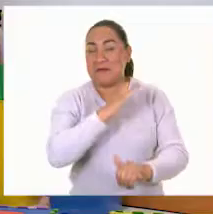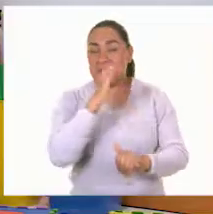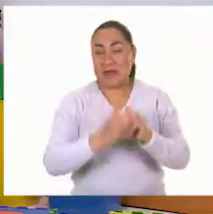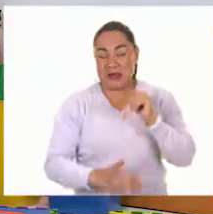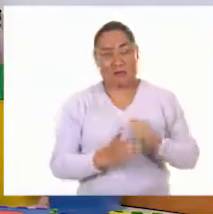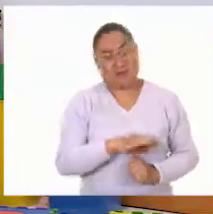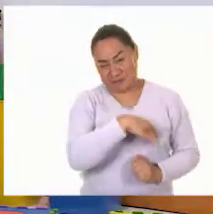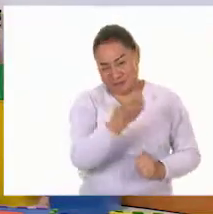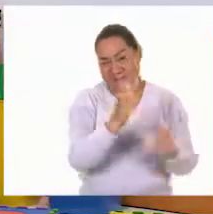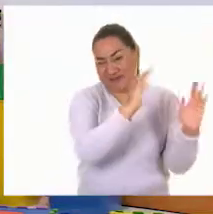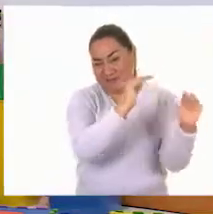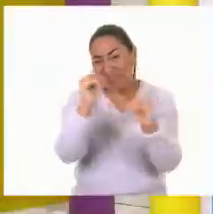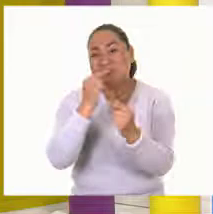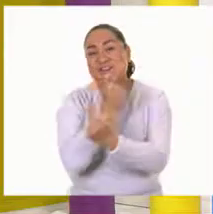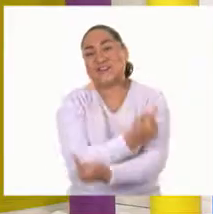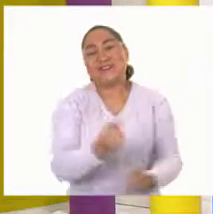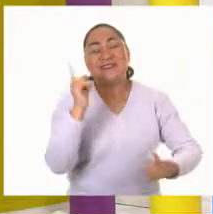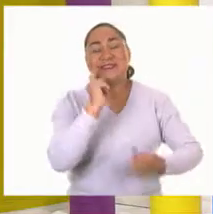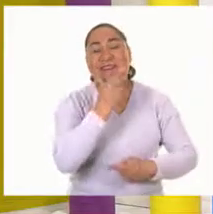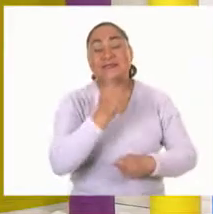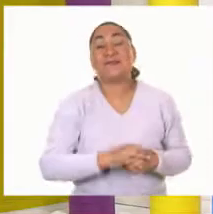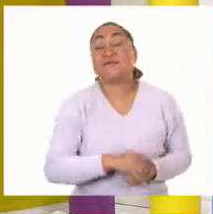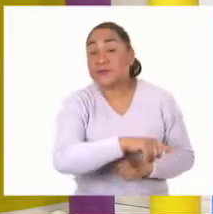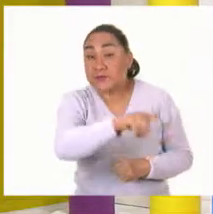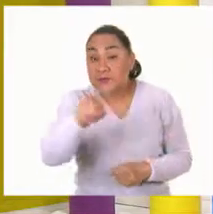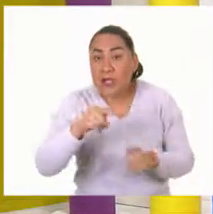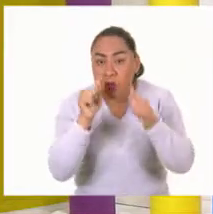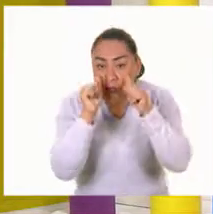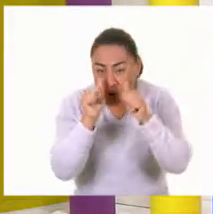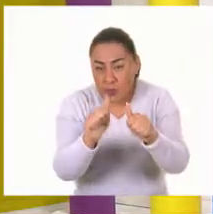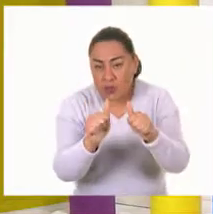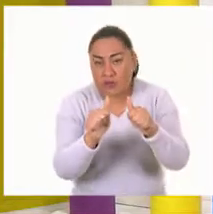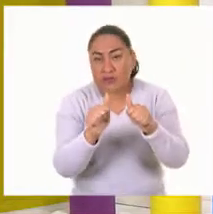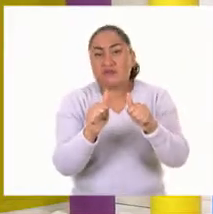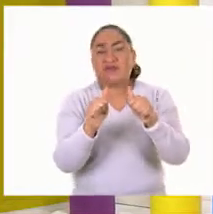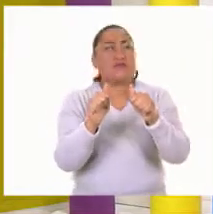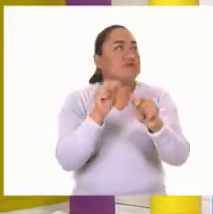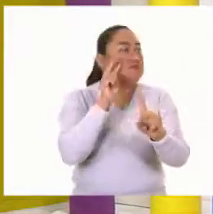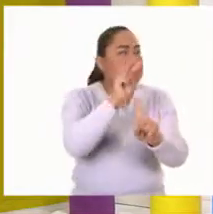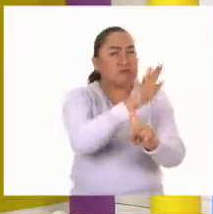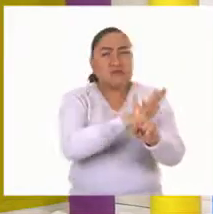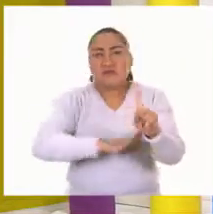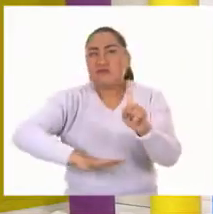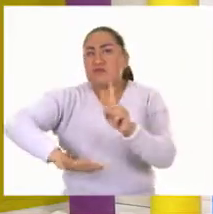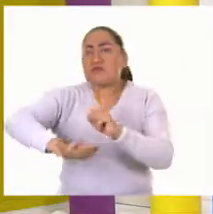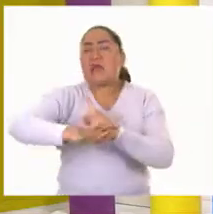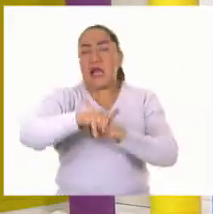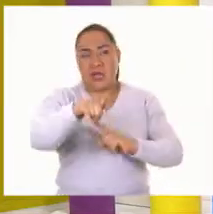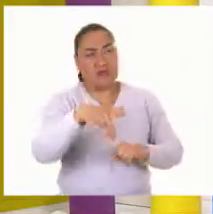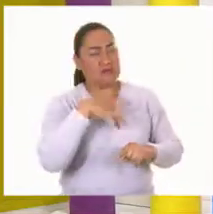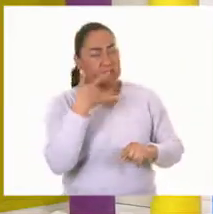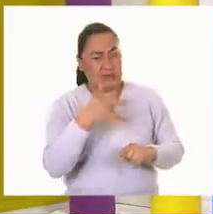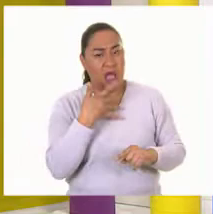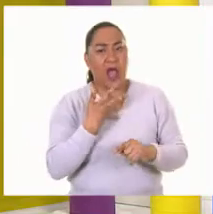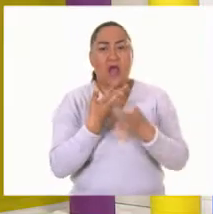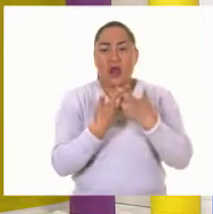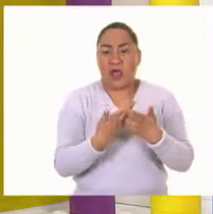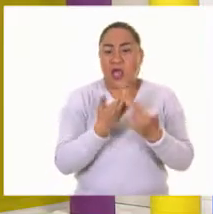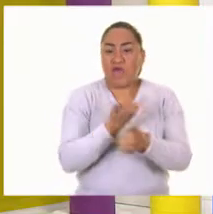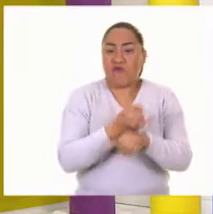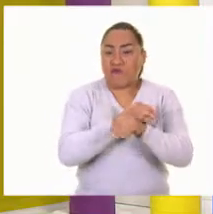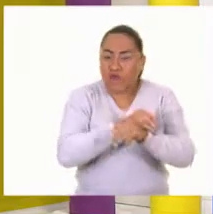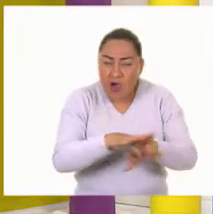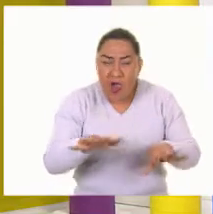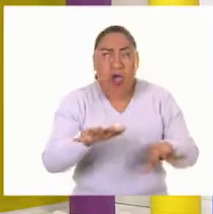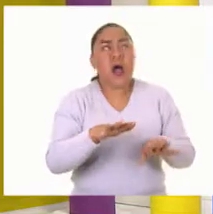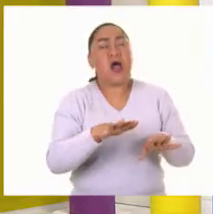despedirte de las niñas y los niños pongan mucha atención en todo lo que sucede a su alrededor estoy seguro que van a encontrar mucha información importante para